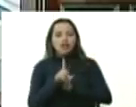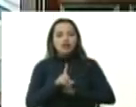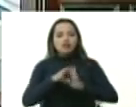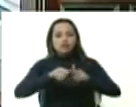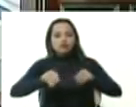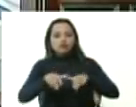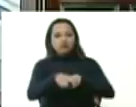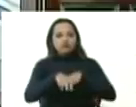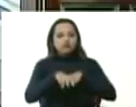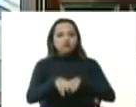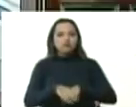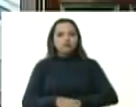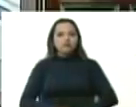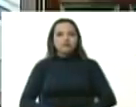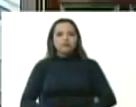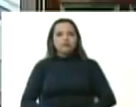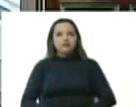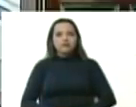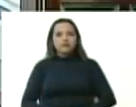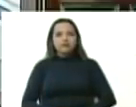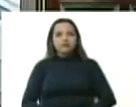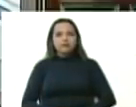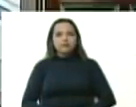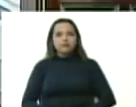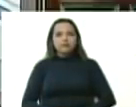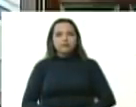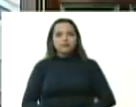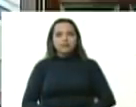Faheis Kassen se llama